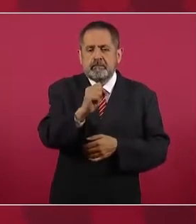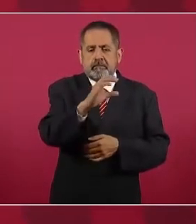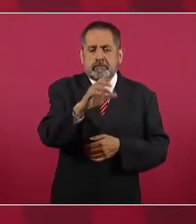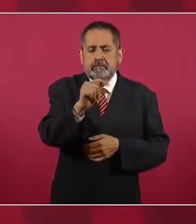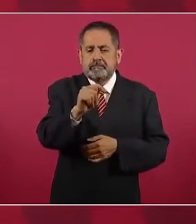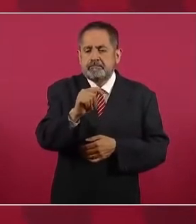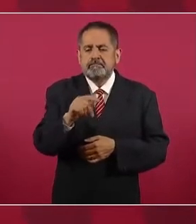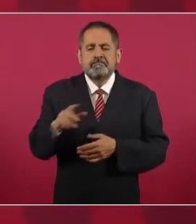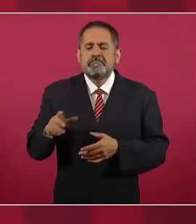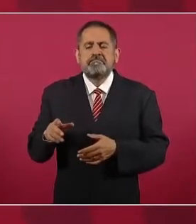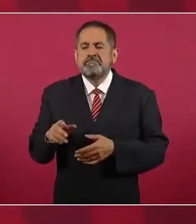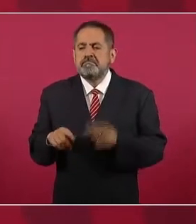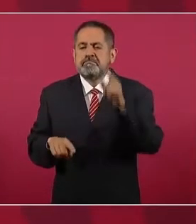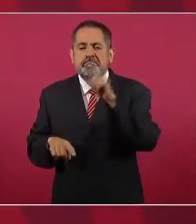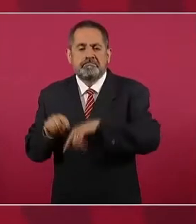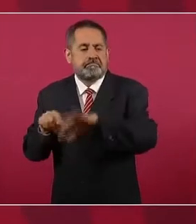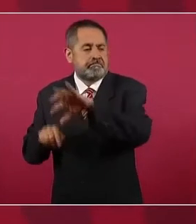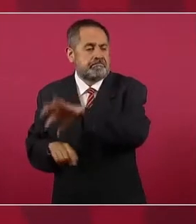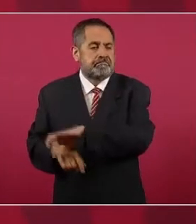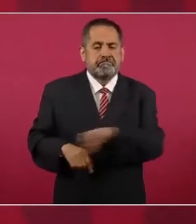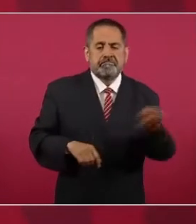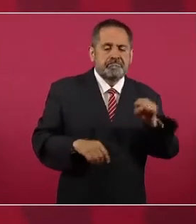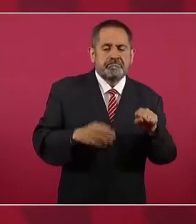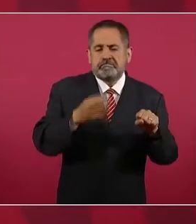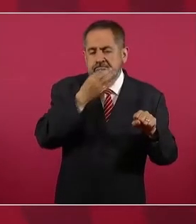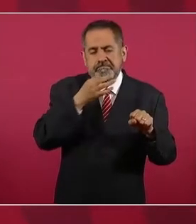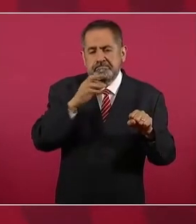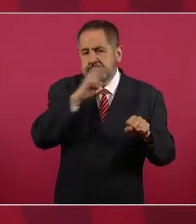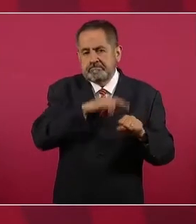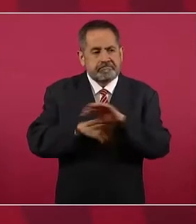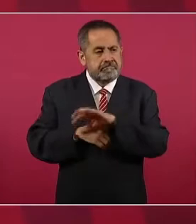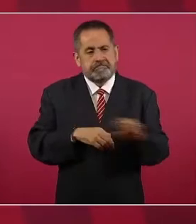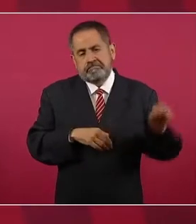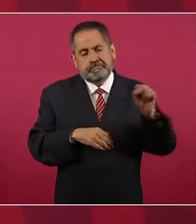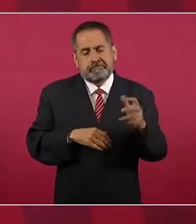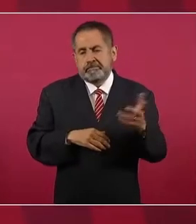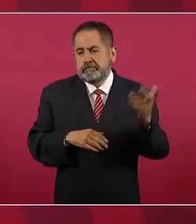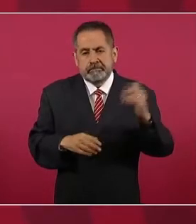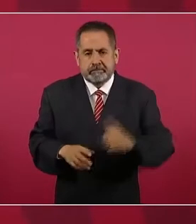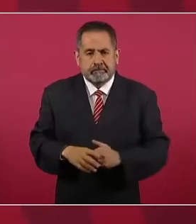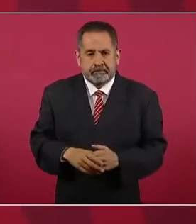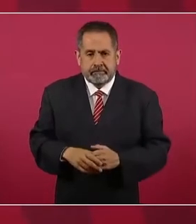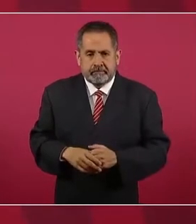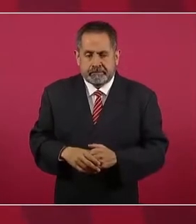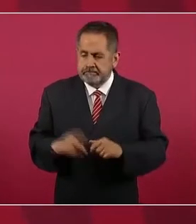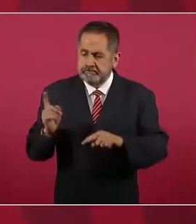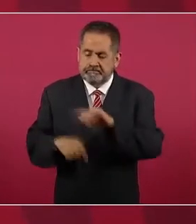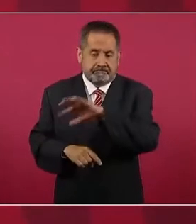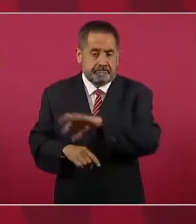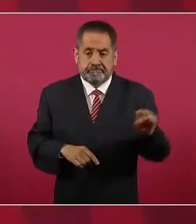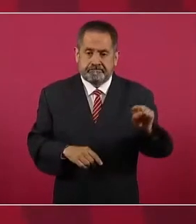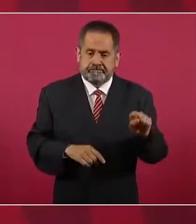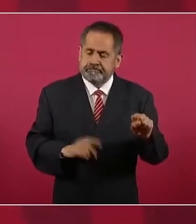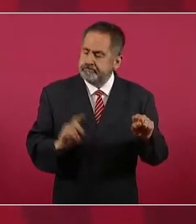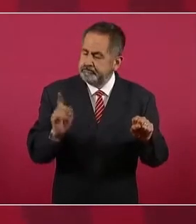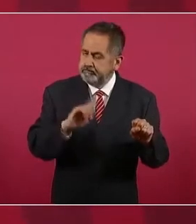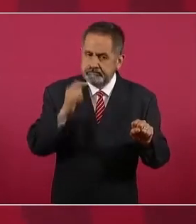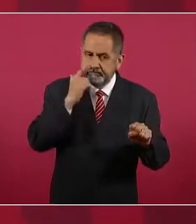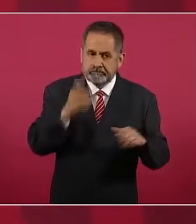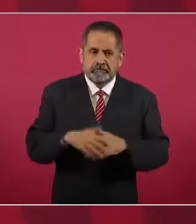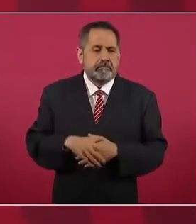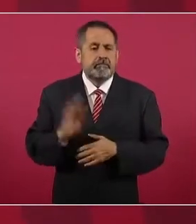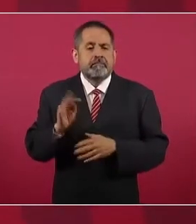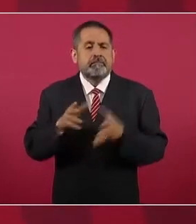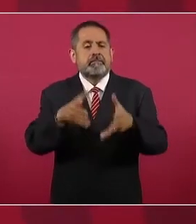a la primera, arrebatan. Si lo